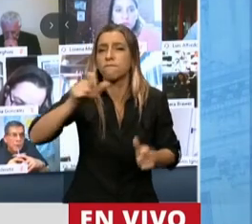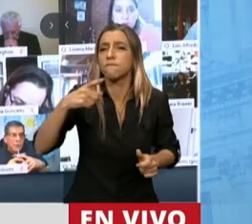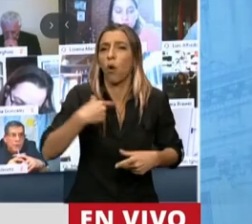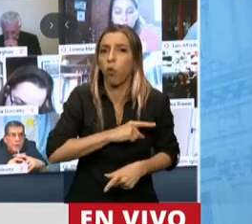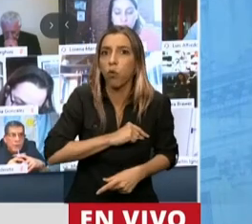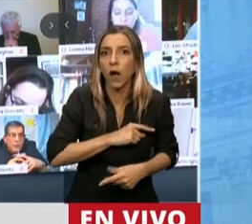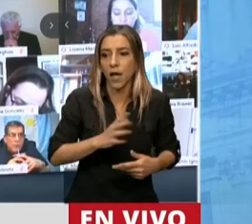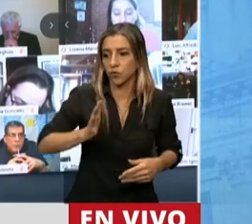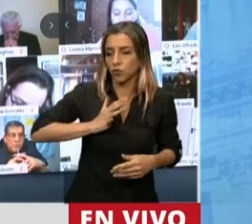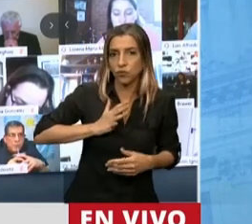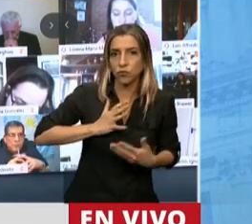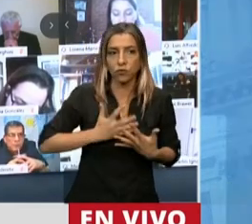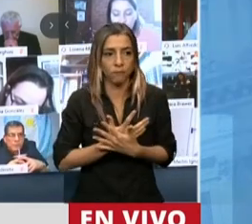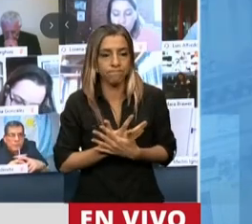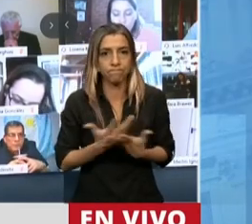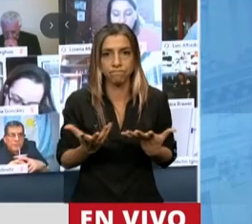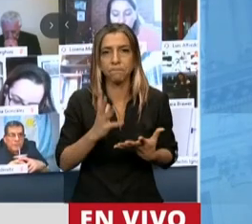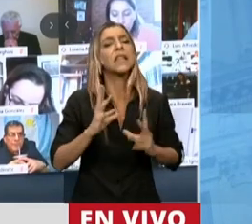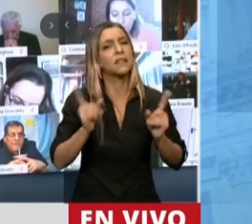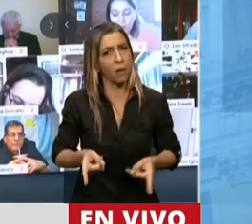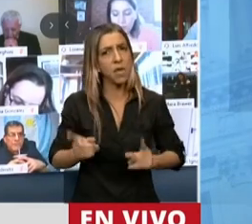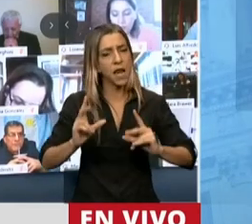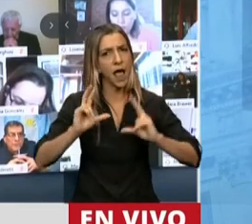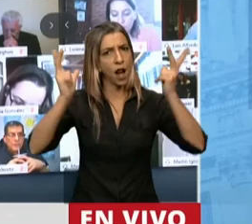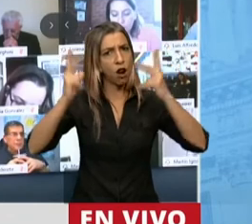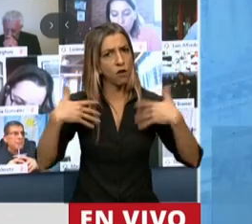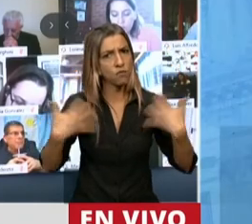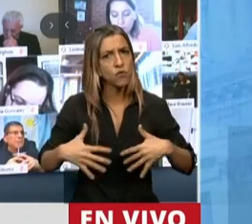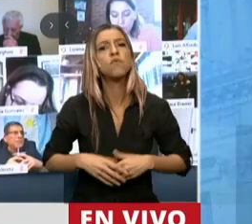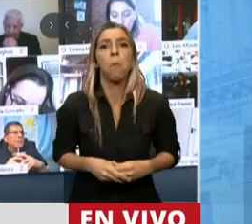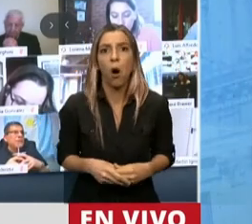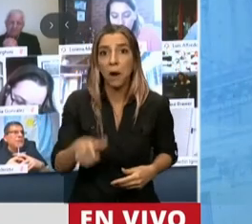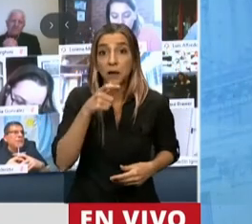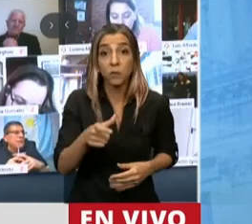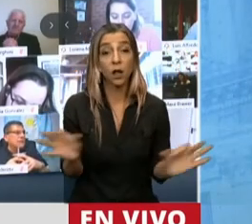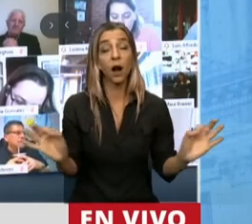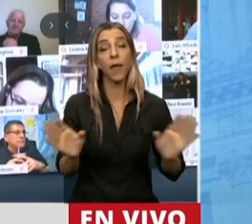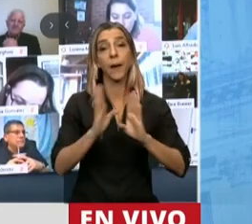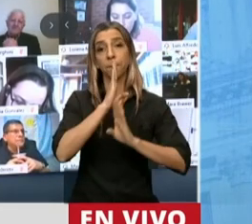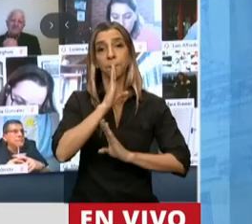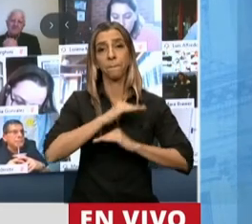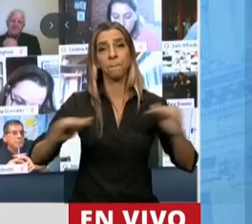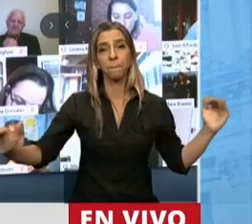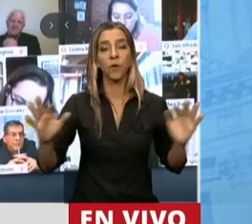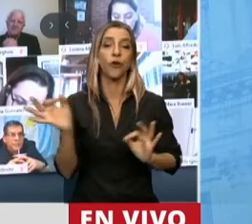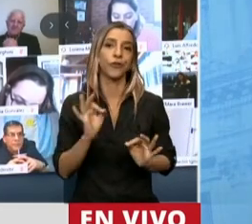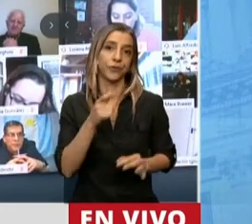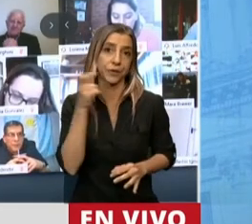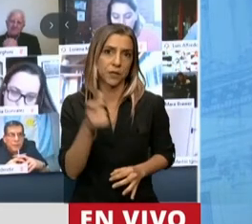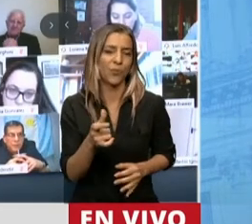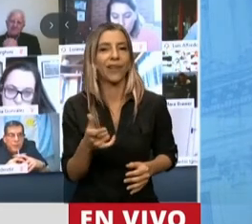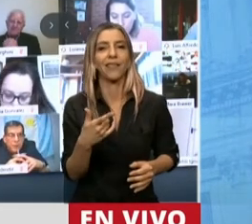dolida, asustada y sobre todo enojada por la falta de respuesta o una respuesta